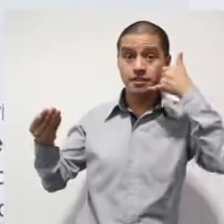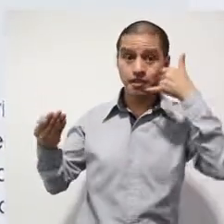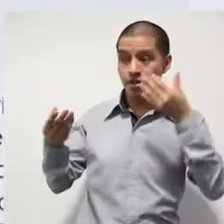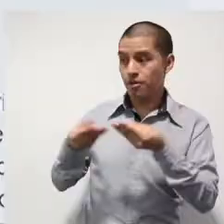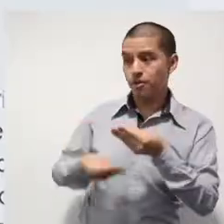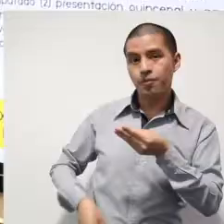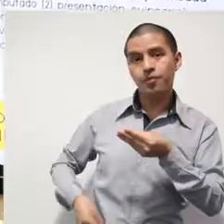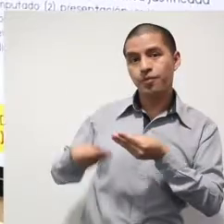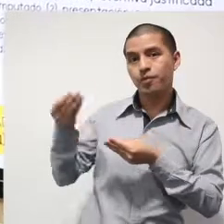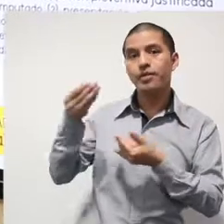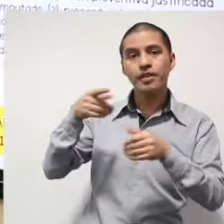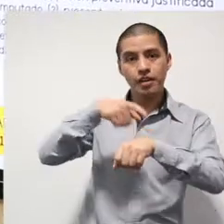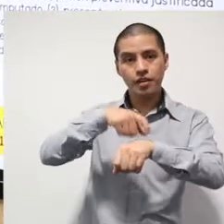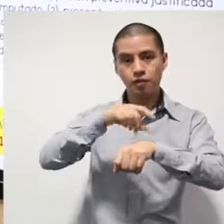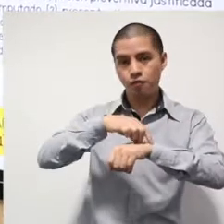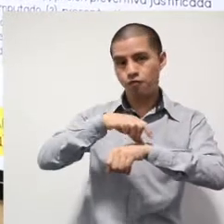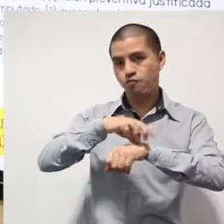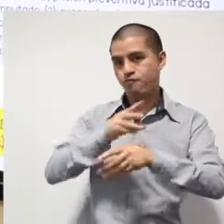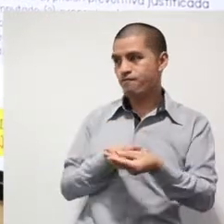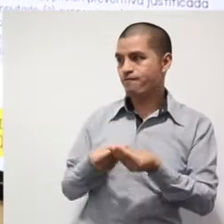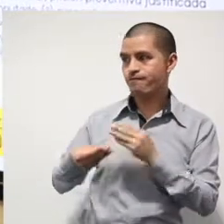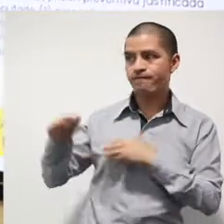celulares y un reloj.